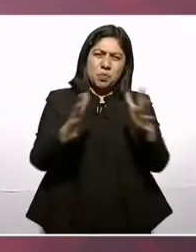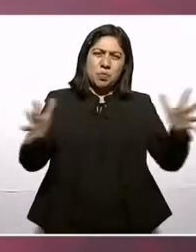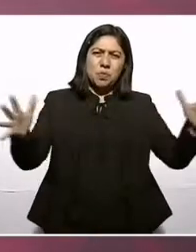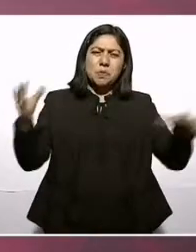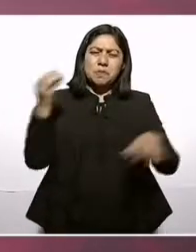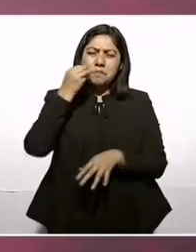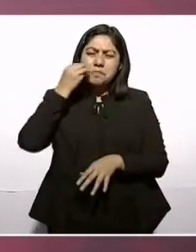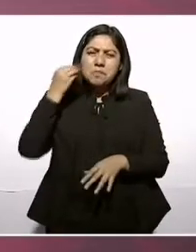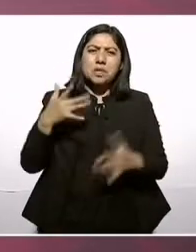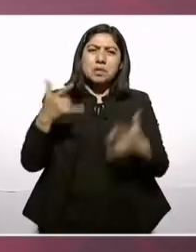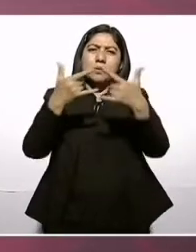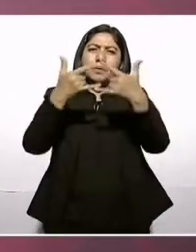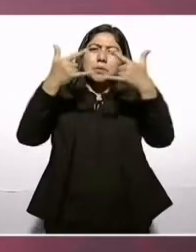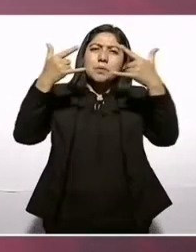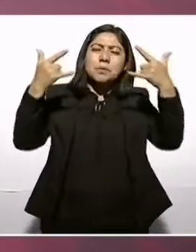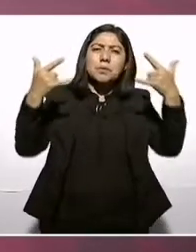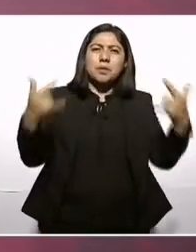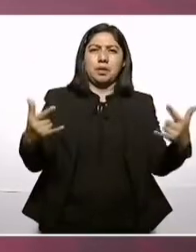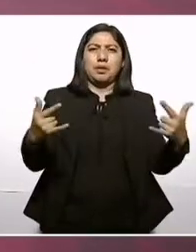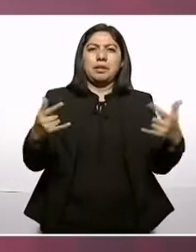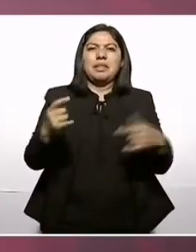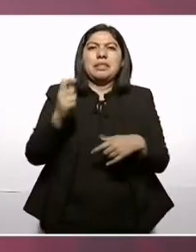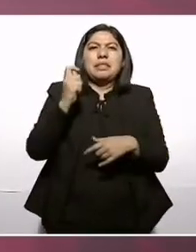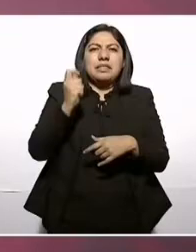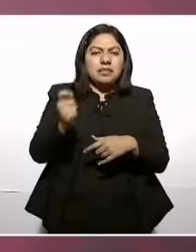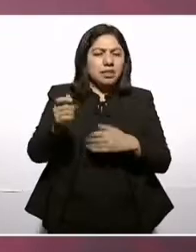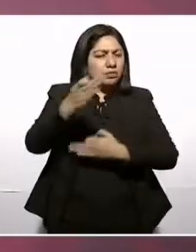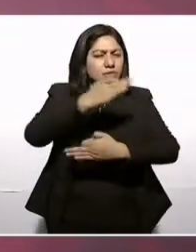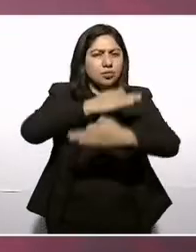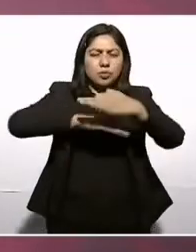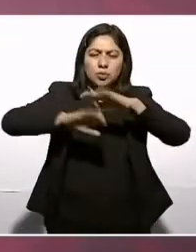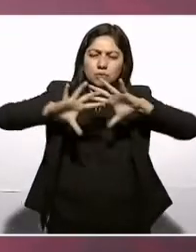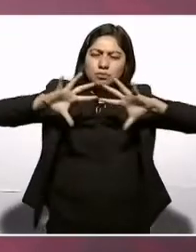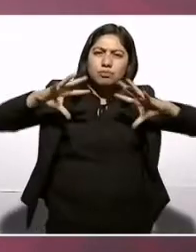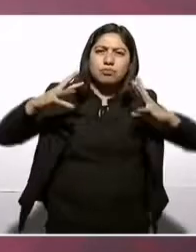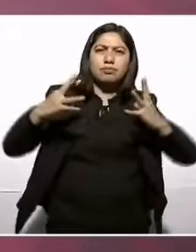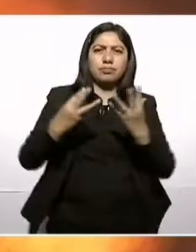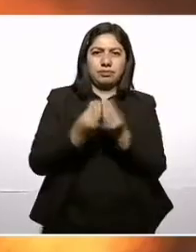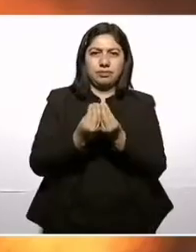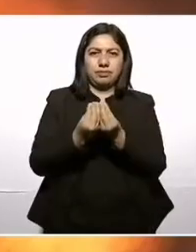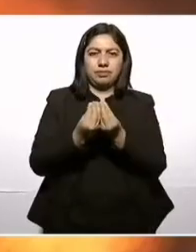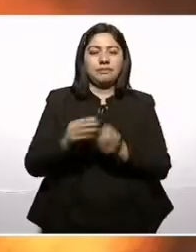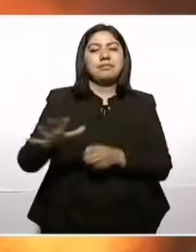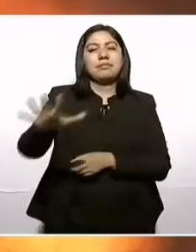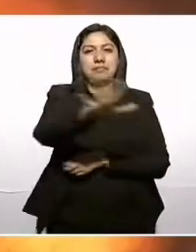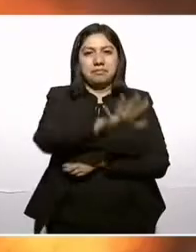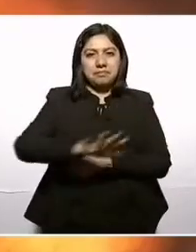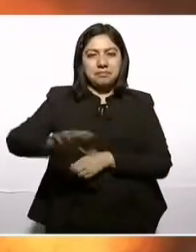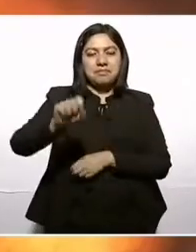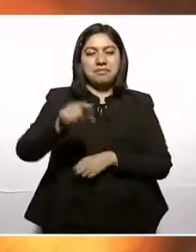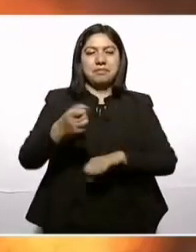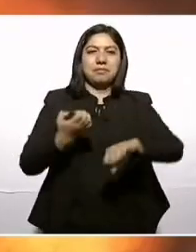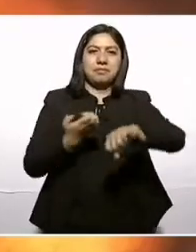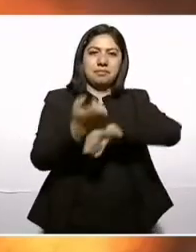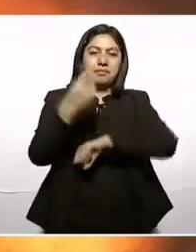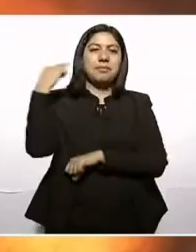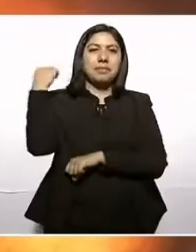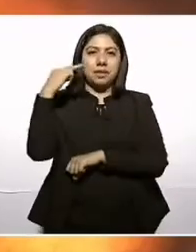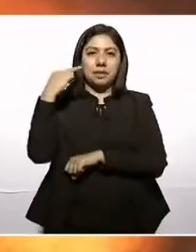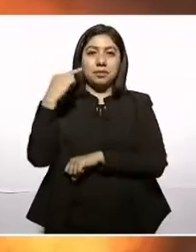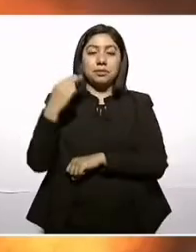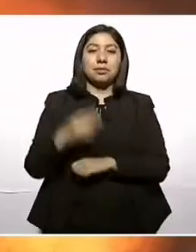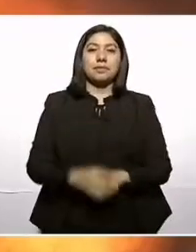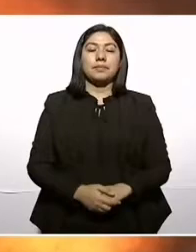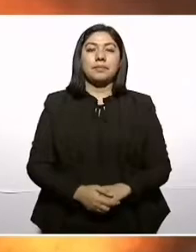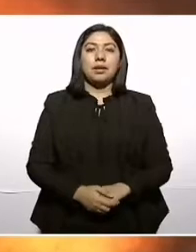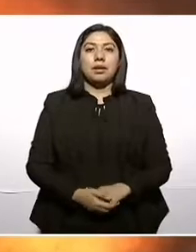es por entero el Estado de Veracruz. No